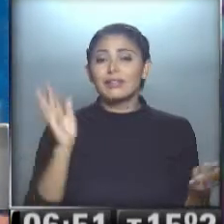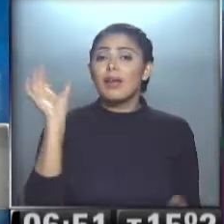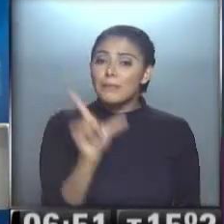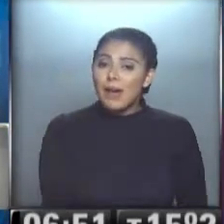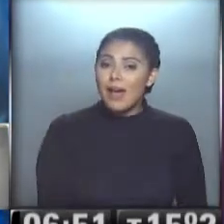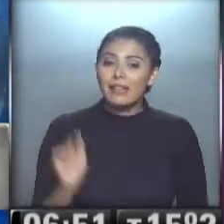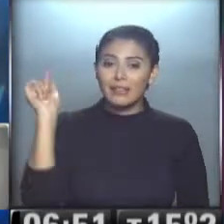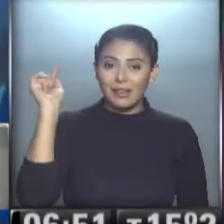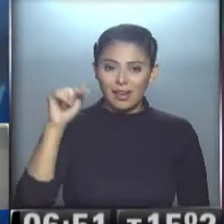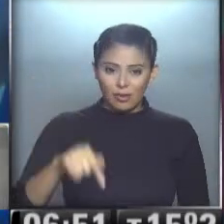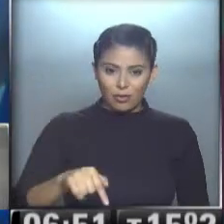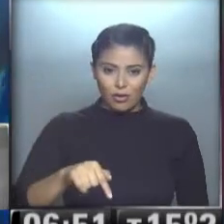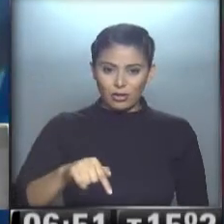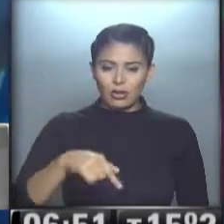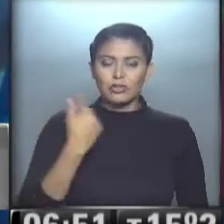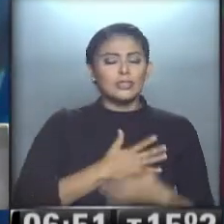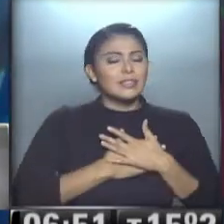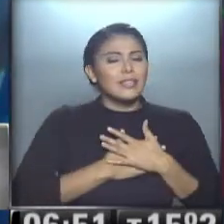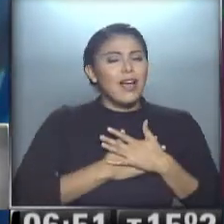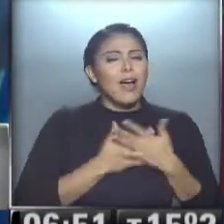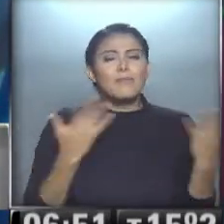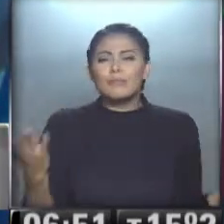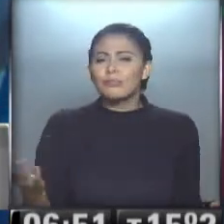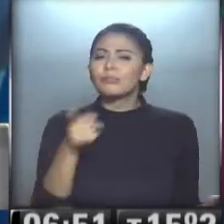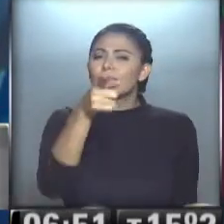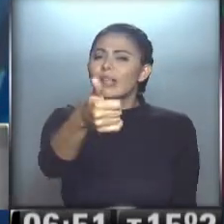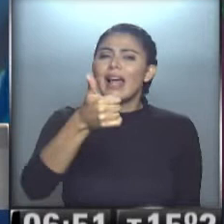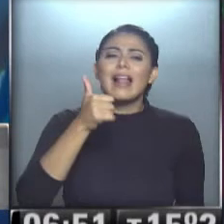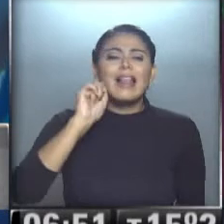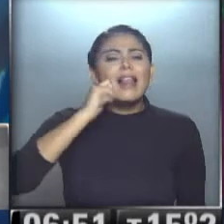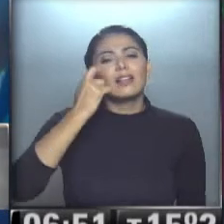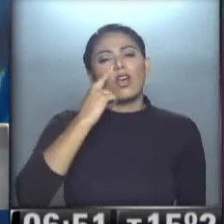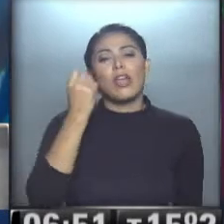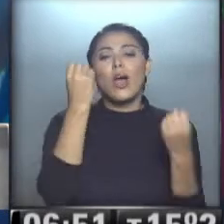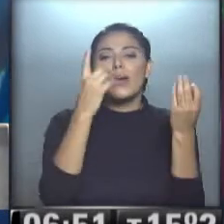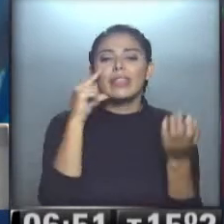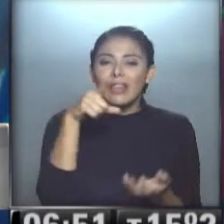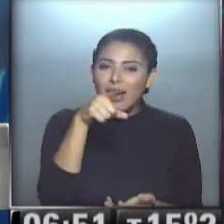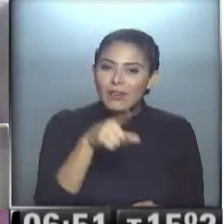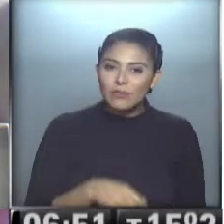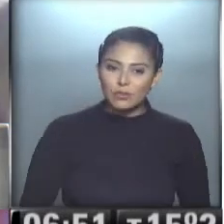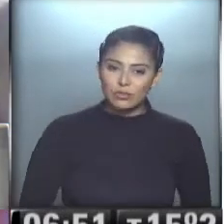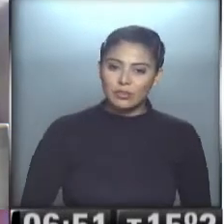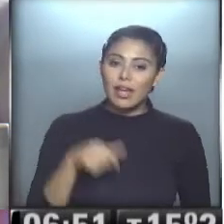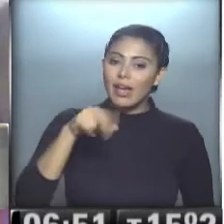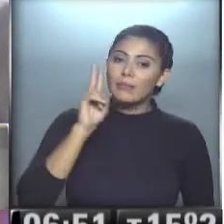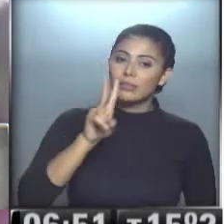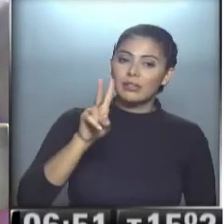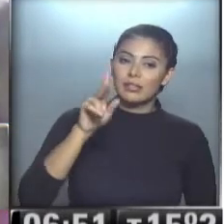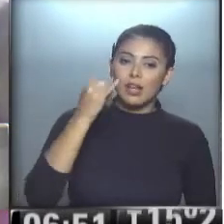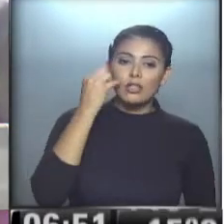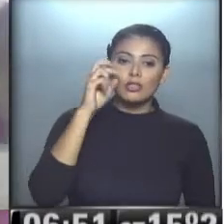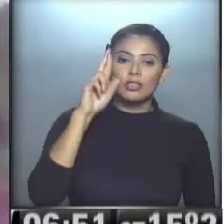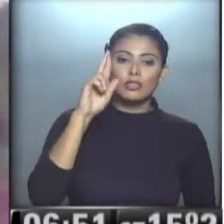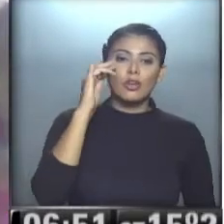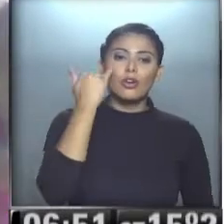Patagonia, los amamos. Que tengas un lindo día, buen día para vos. Y ahí está Georgina Ale. Ahora,